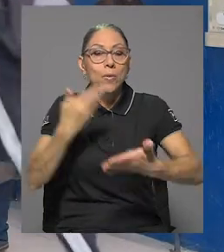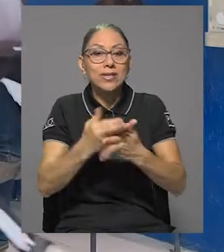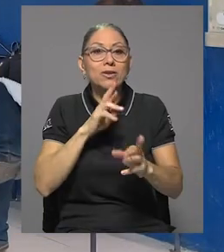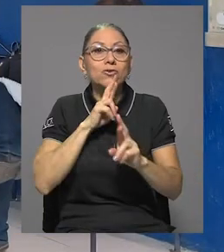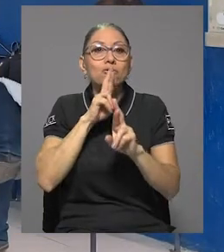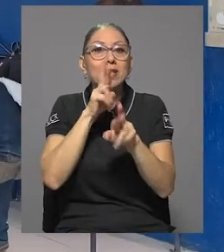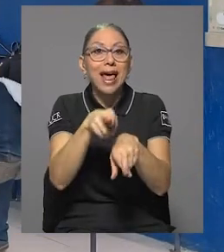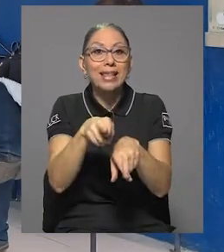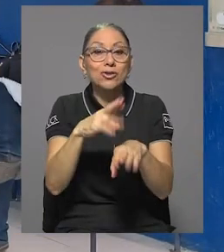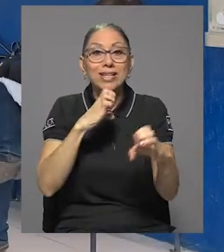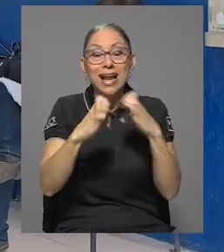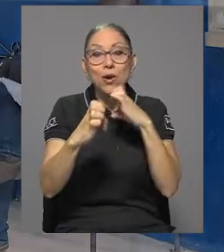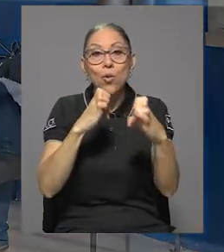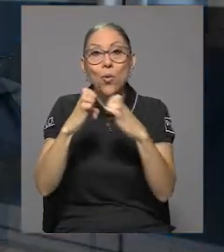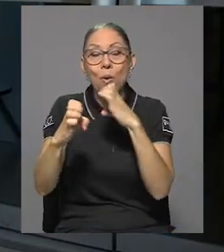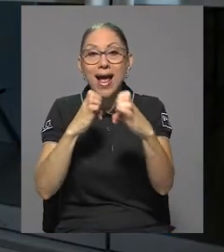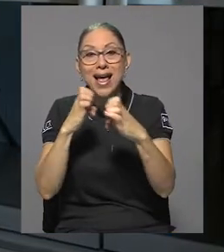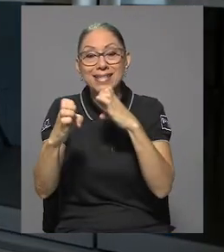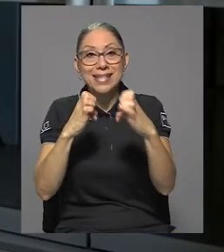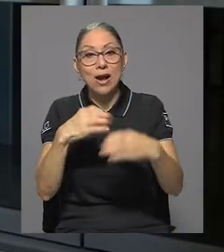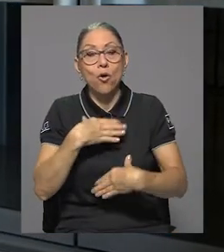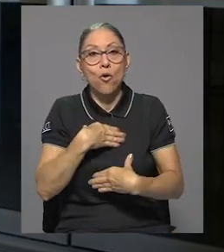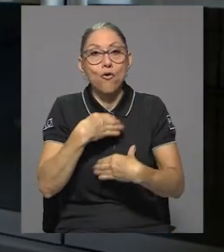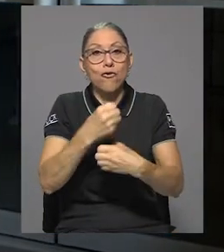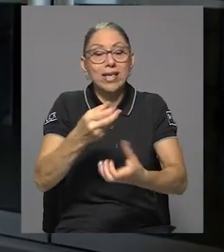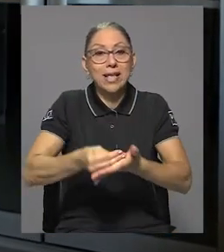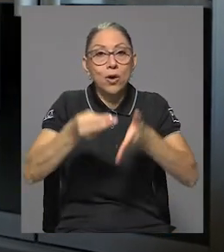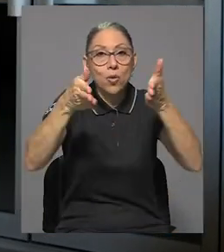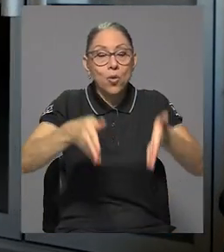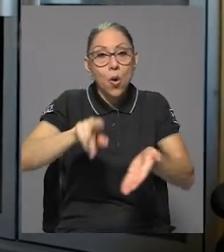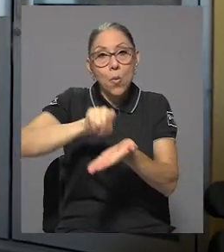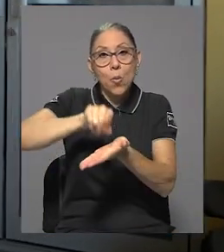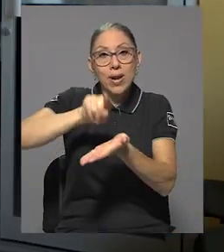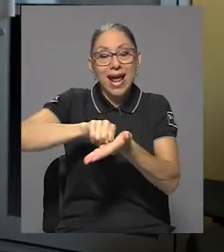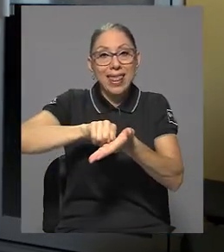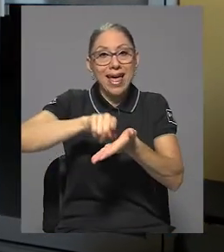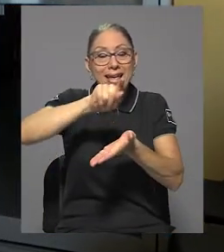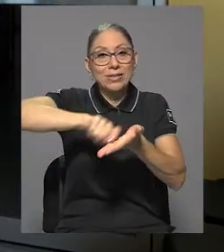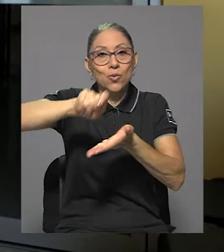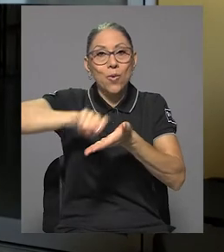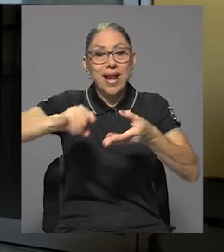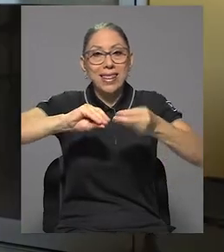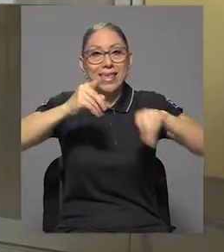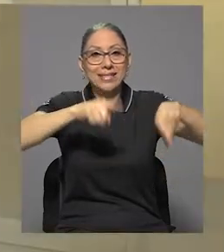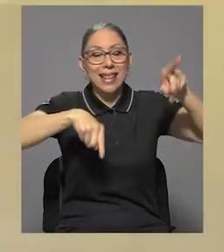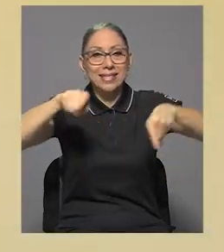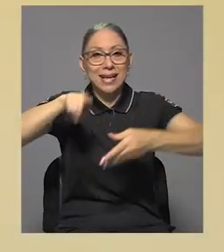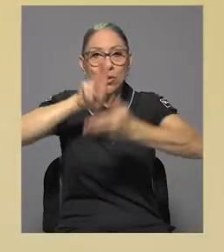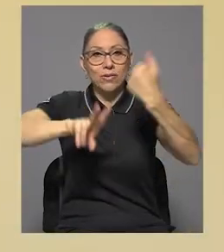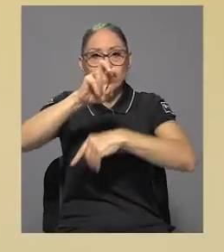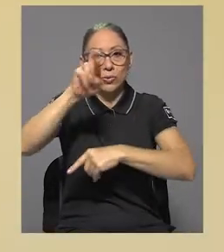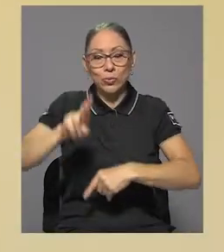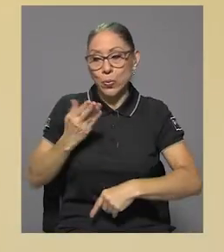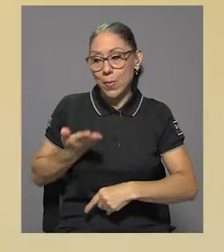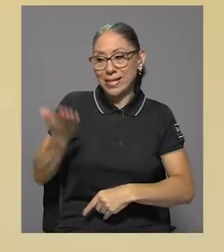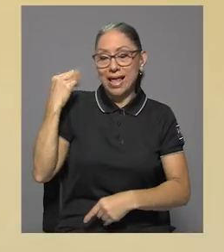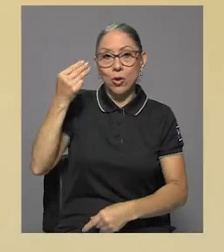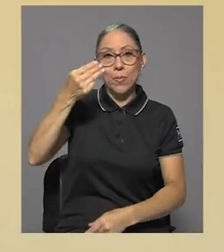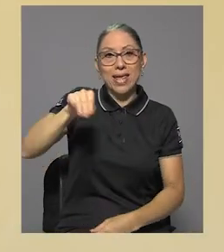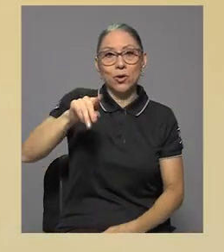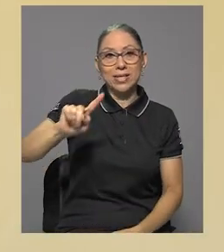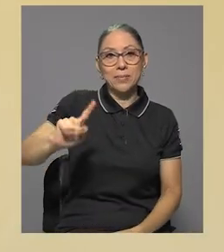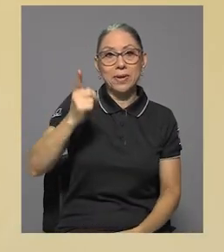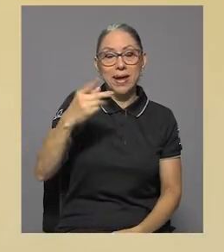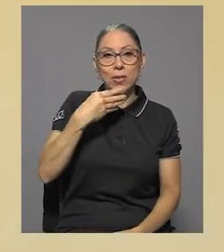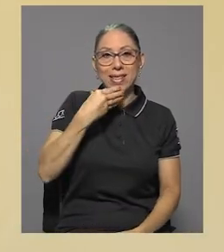encuesta de confianza del consumidor publicada por la Escuela de Estadística de la Universidad de Costa Rica el pasado miércoles 1 de